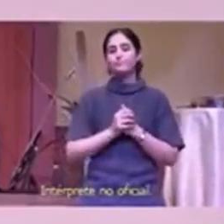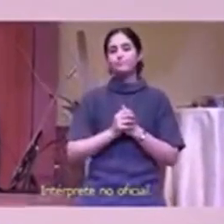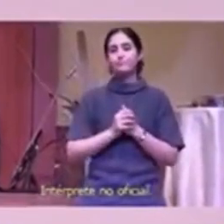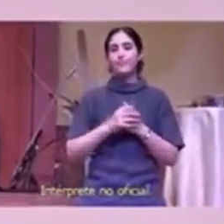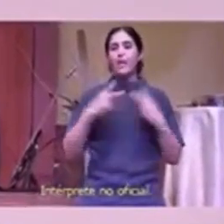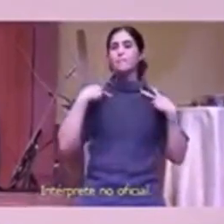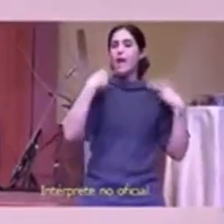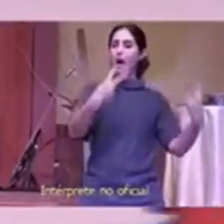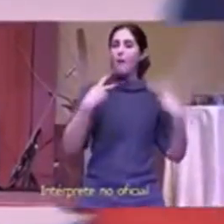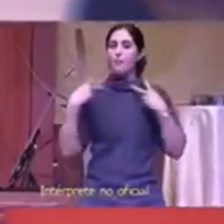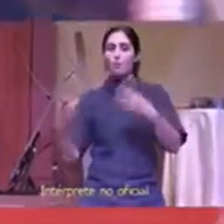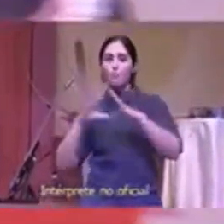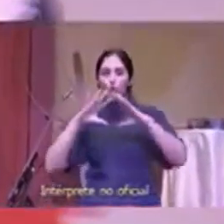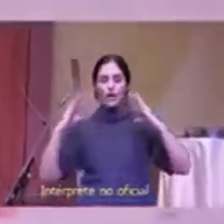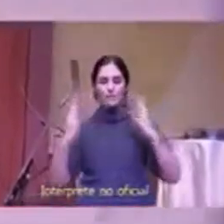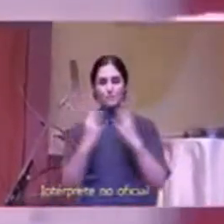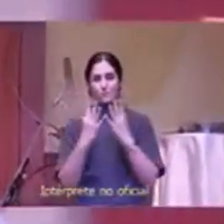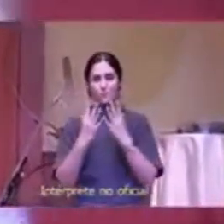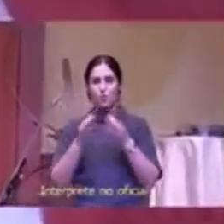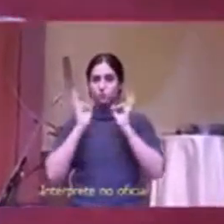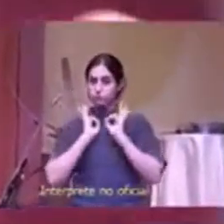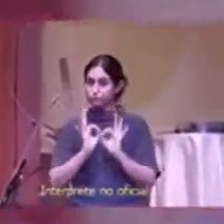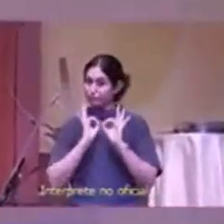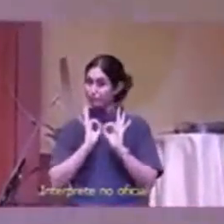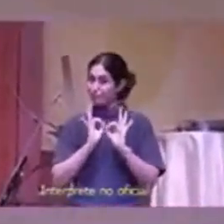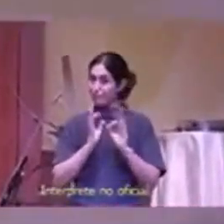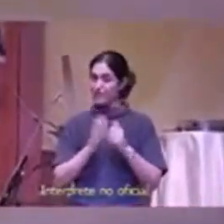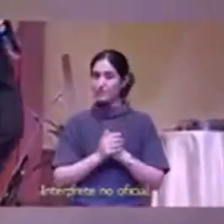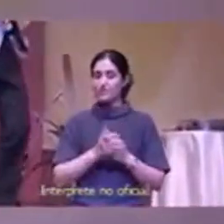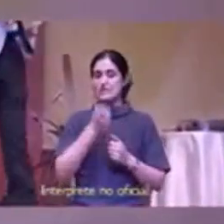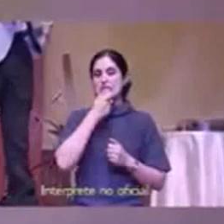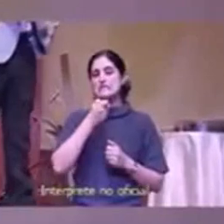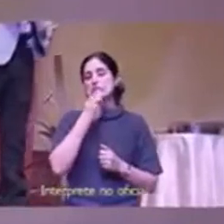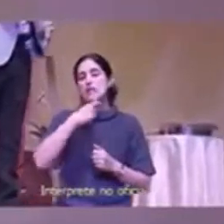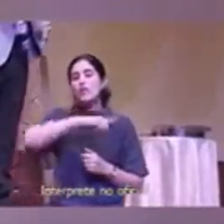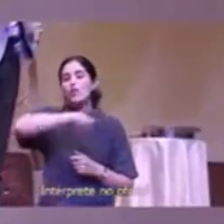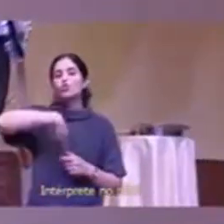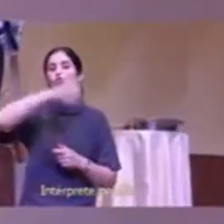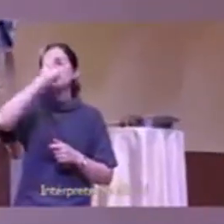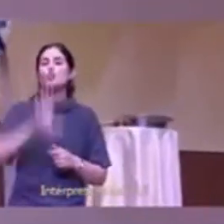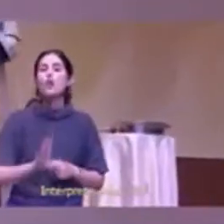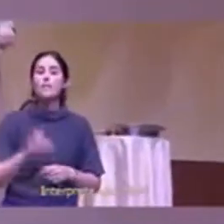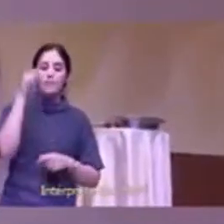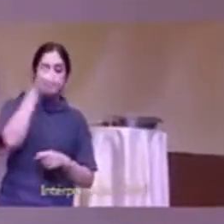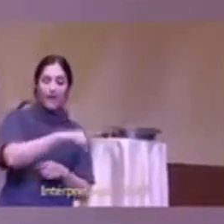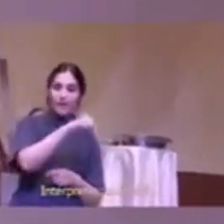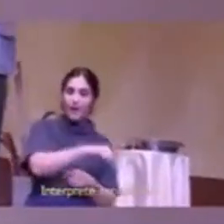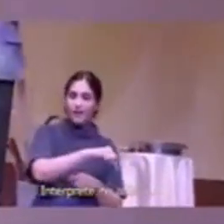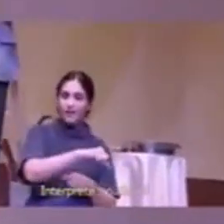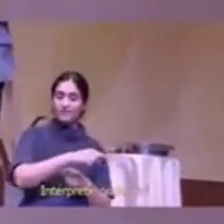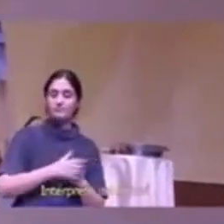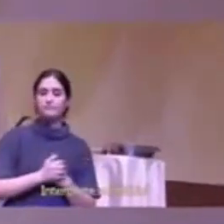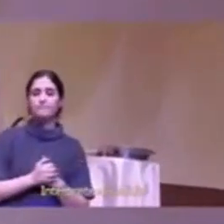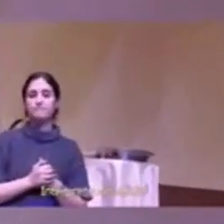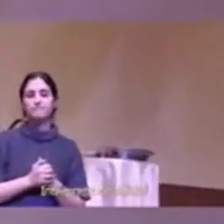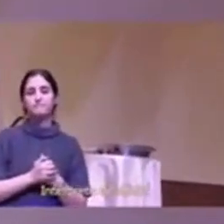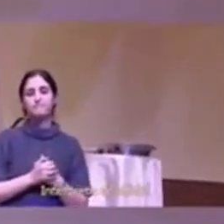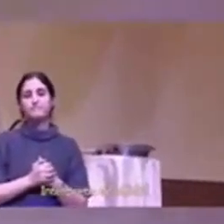no sean engañados si solamente van acá van a ver